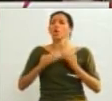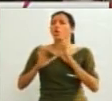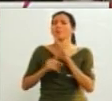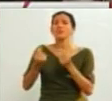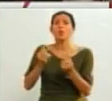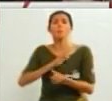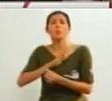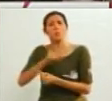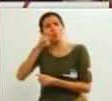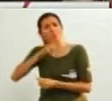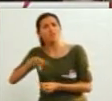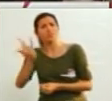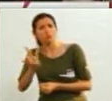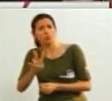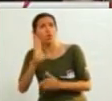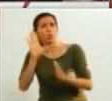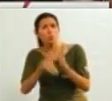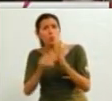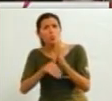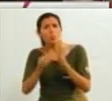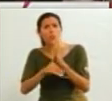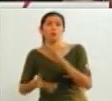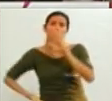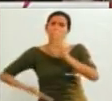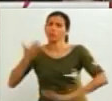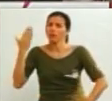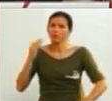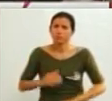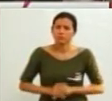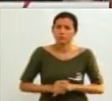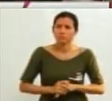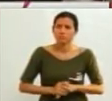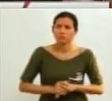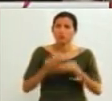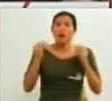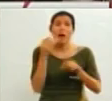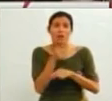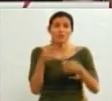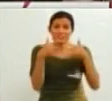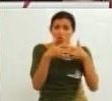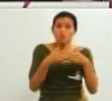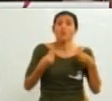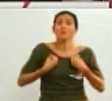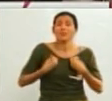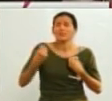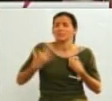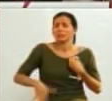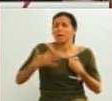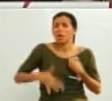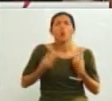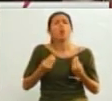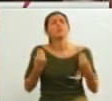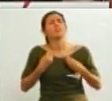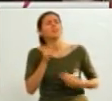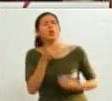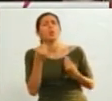Si no eres ladrón, ¿cómo te fuiste para Estados Unidos y cómo vives allá con las comodidades en una cosa tan cara como es vivir en Estados Unidos?